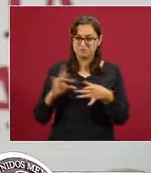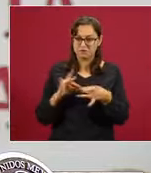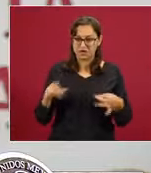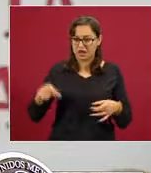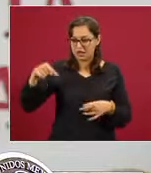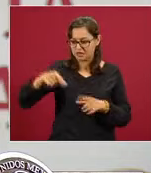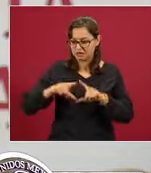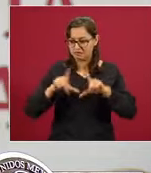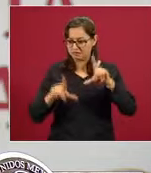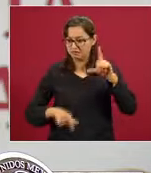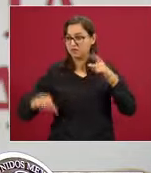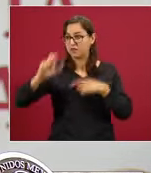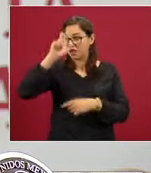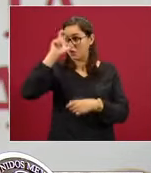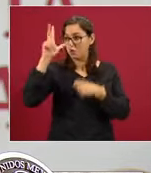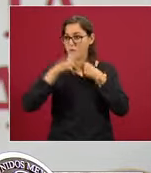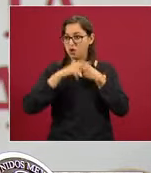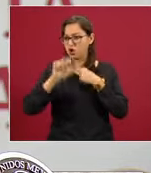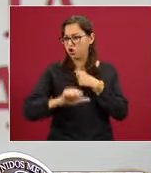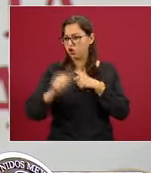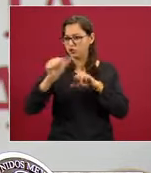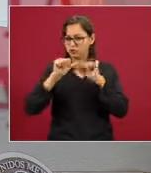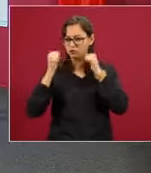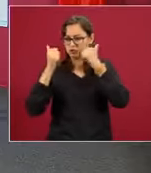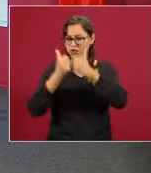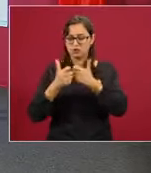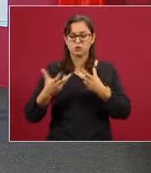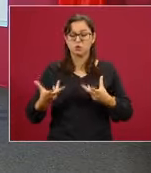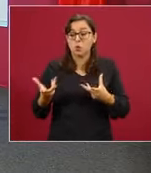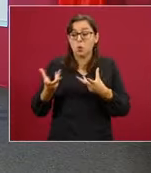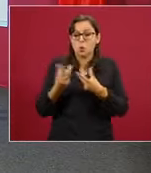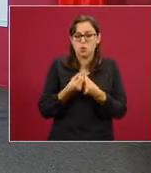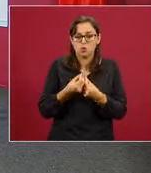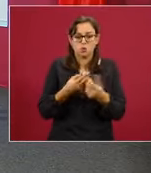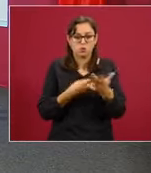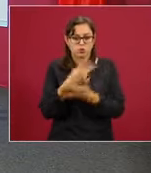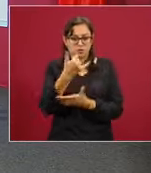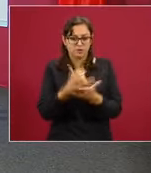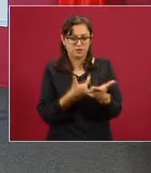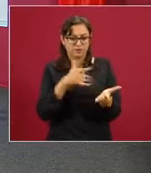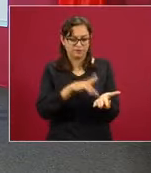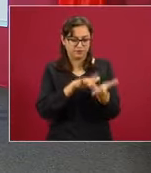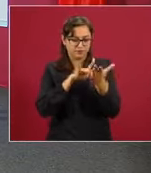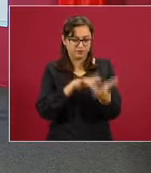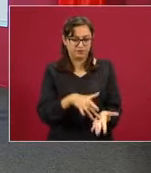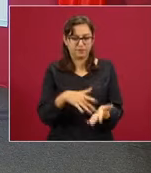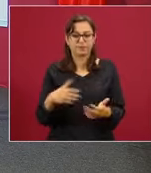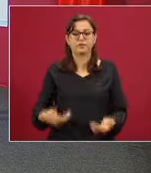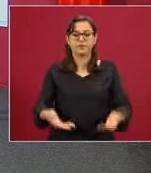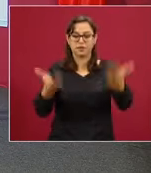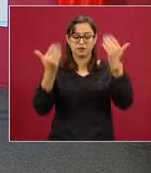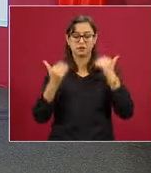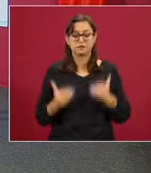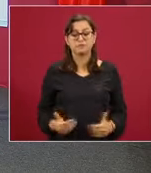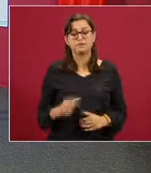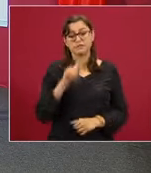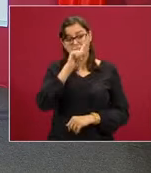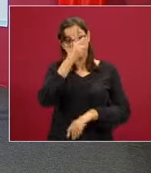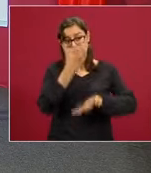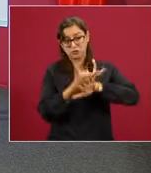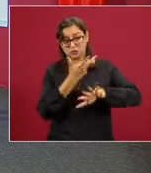los 19 proyectos. Informarles que en lo que hace a la atención y protección a los mexicanos en Estados Unidos,